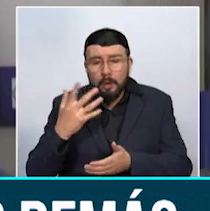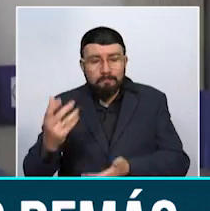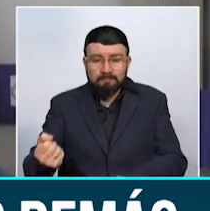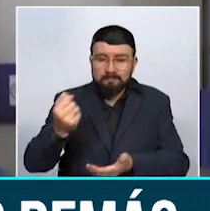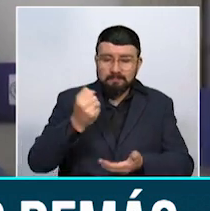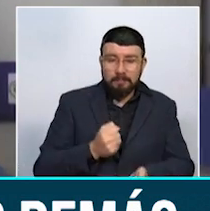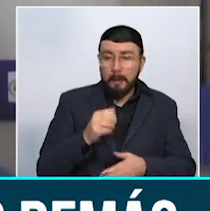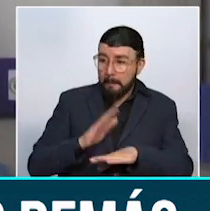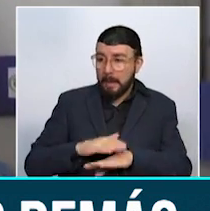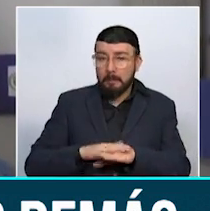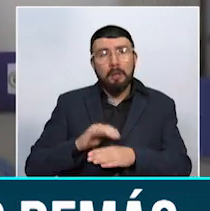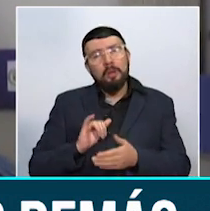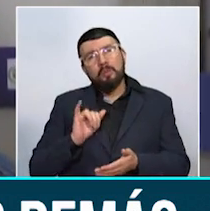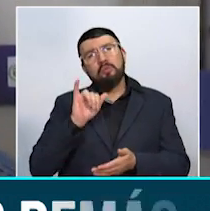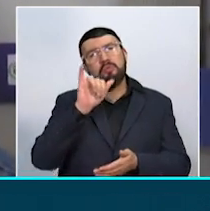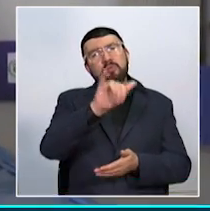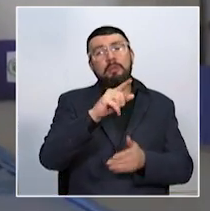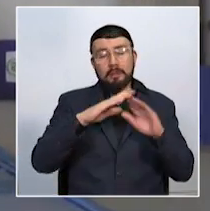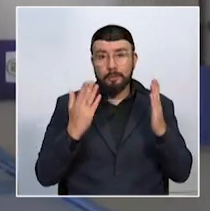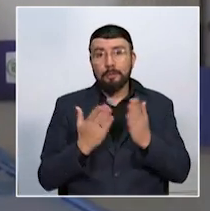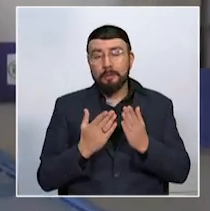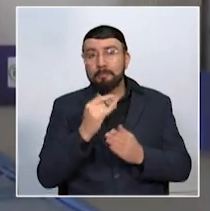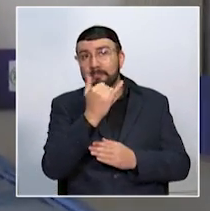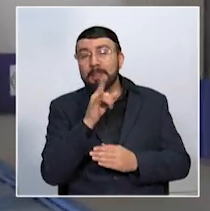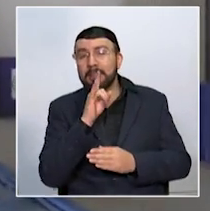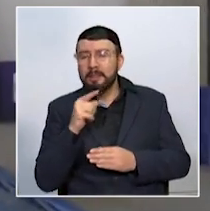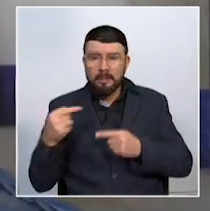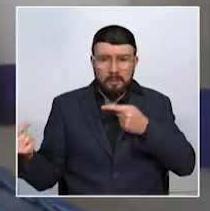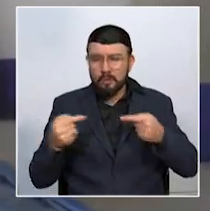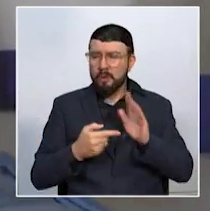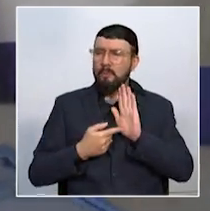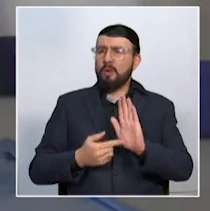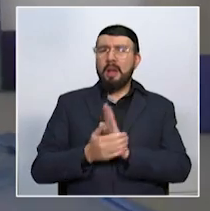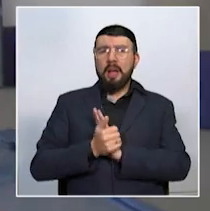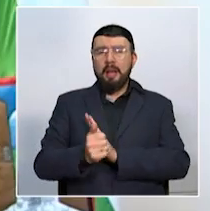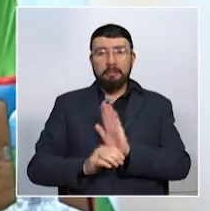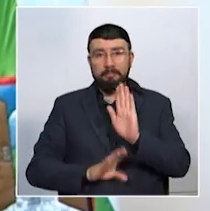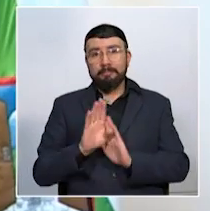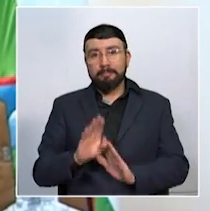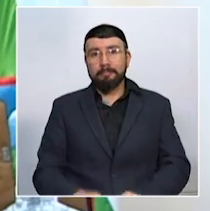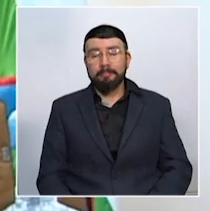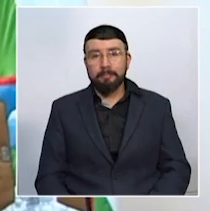al equipo viajar a Estados Unidos para presentar lo mejor de su talento y destreza en esta disciplina.